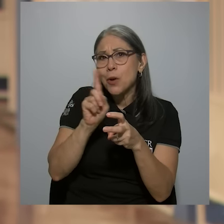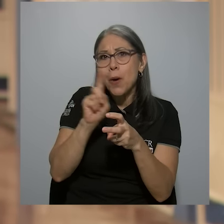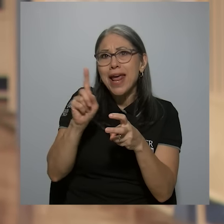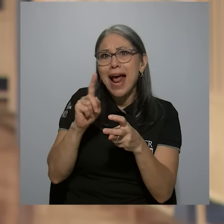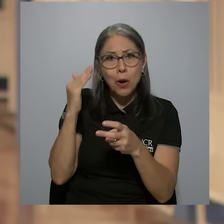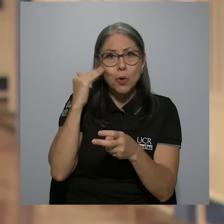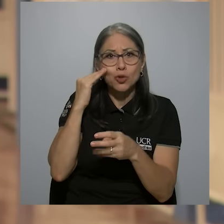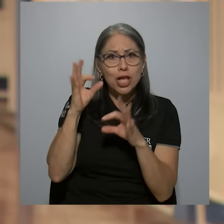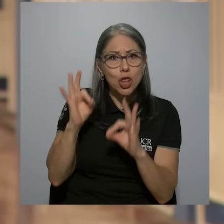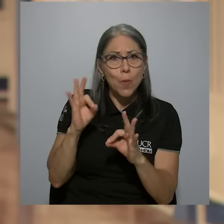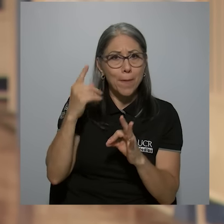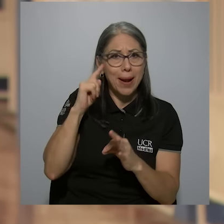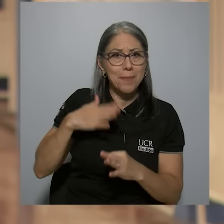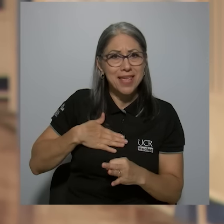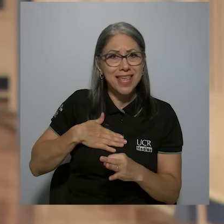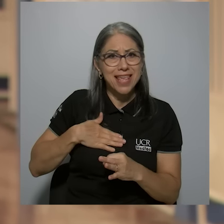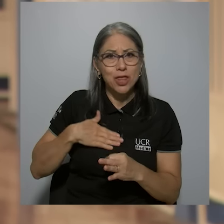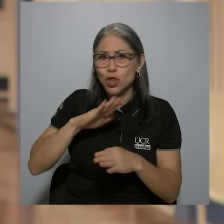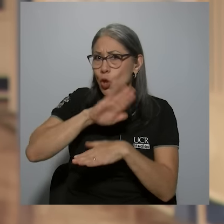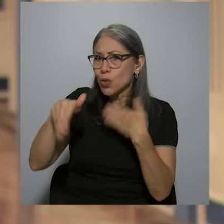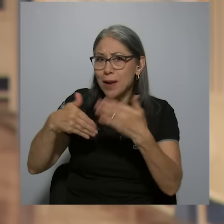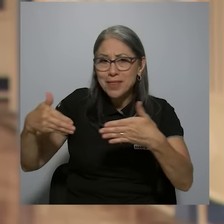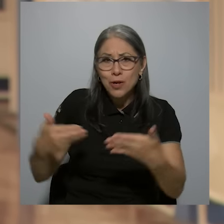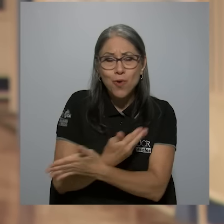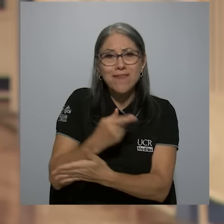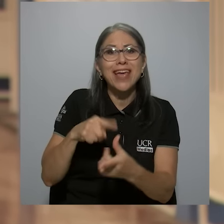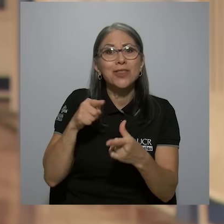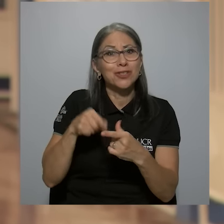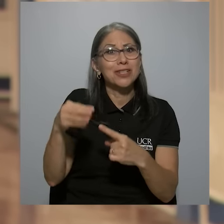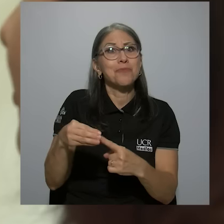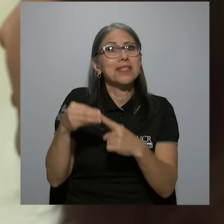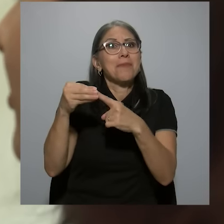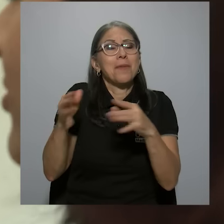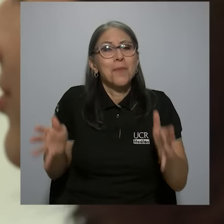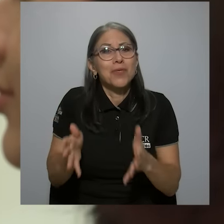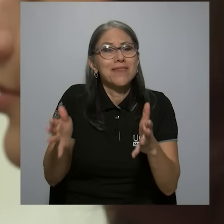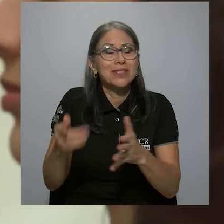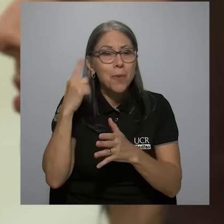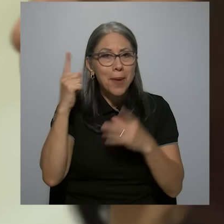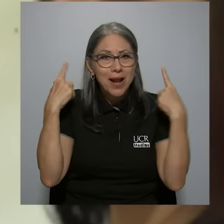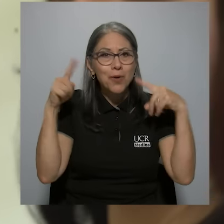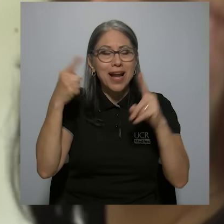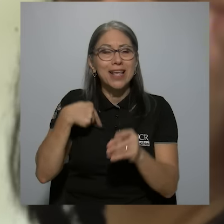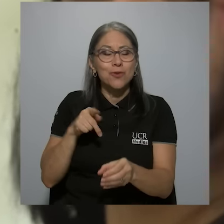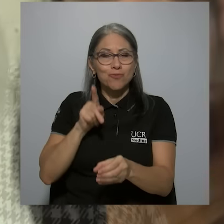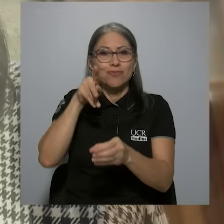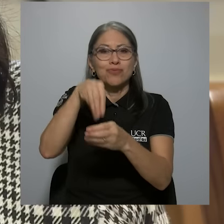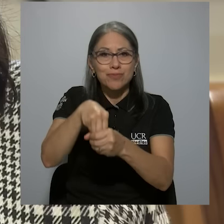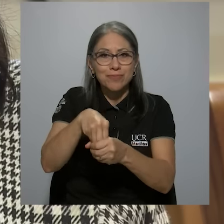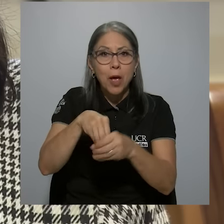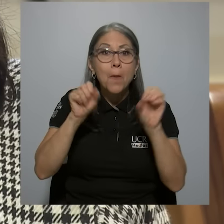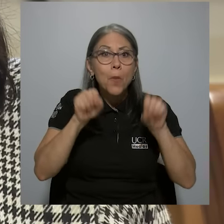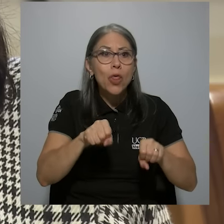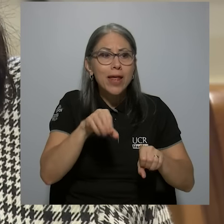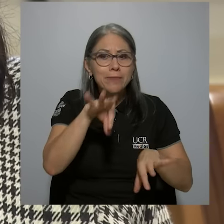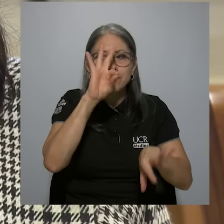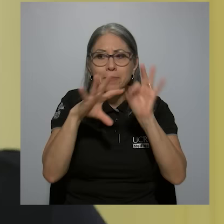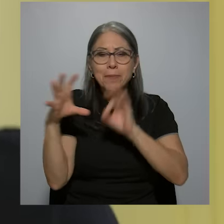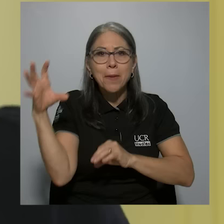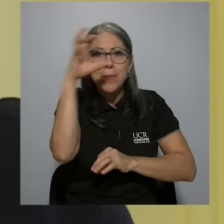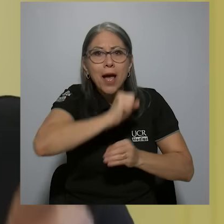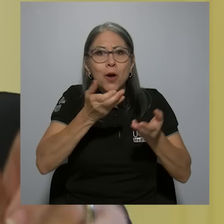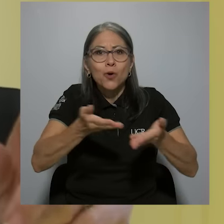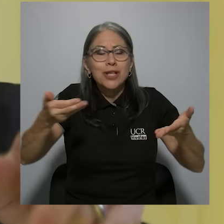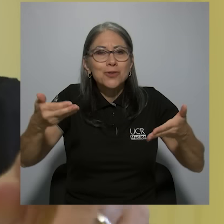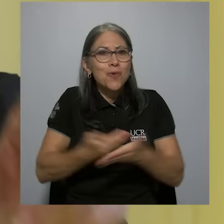principales motivaciones al final para lograr incluirme en este proceso. Poder descubrir cosas nuevas a cada instante.